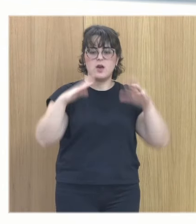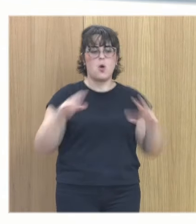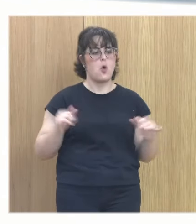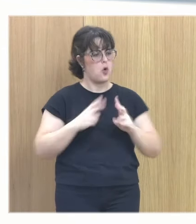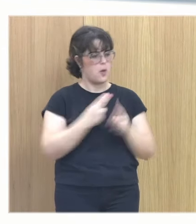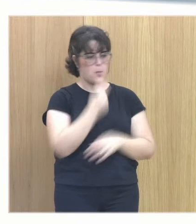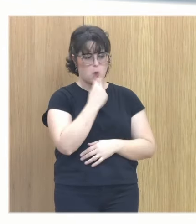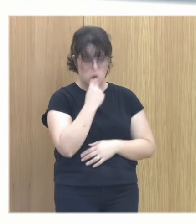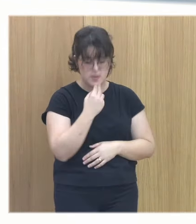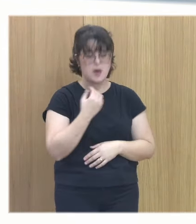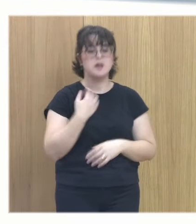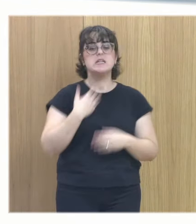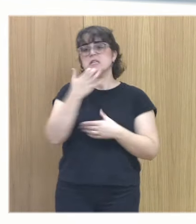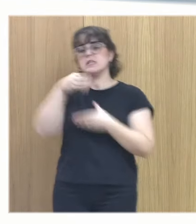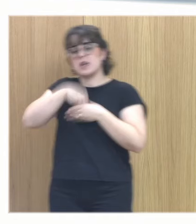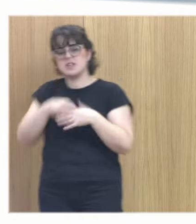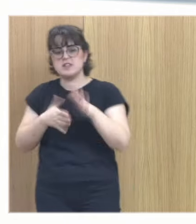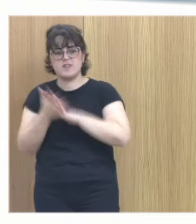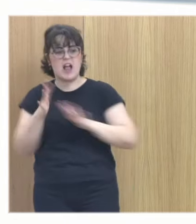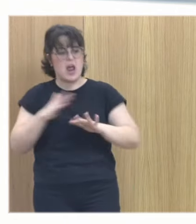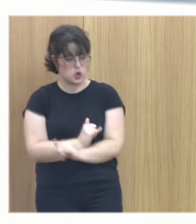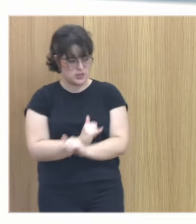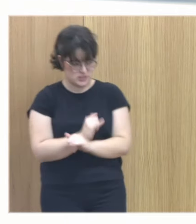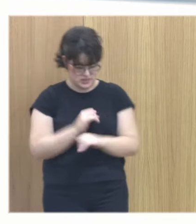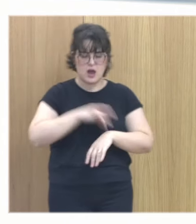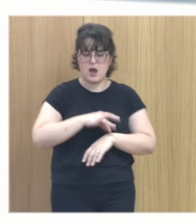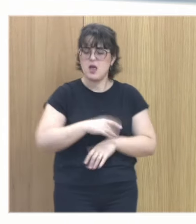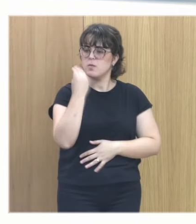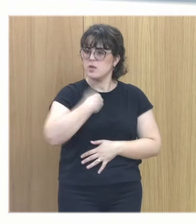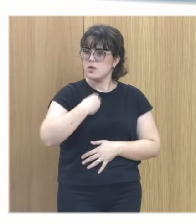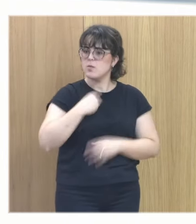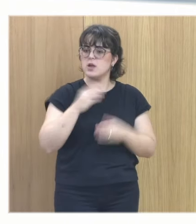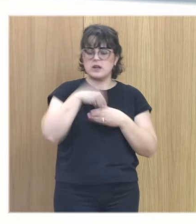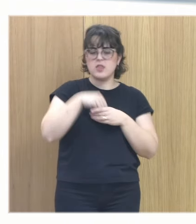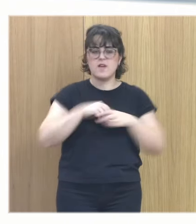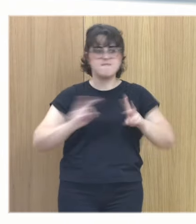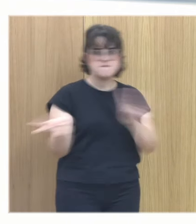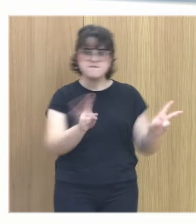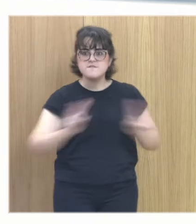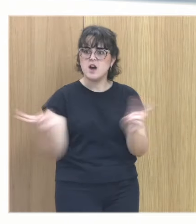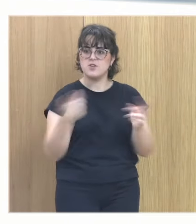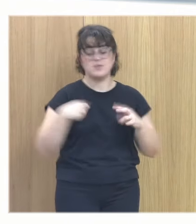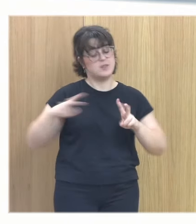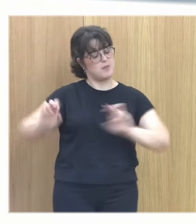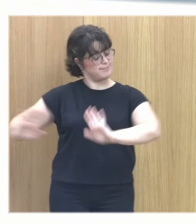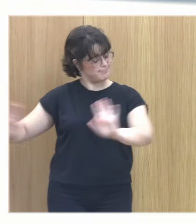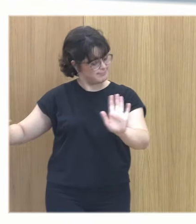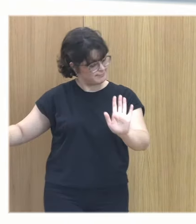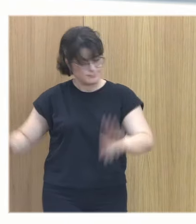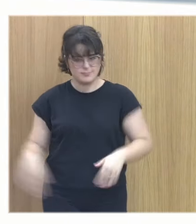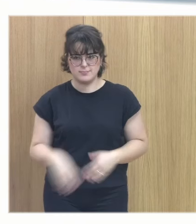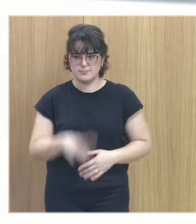internalización sería la anorexia el movimiento la externalización sería la llamada hiperactividad en la que no me voy a meter por